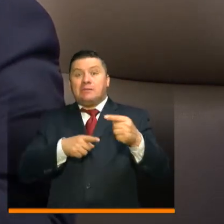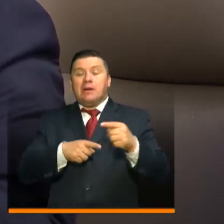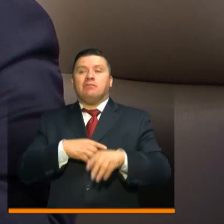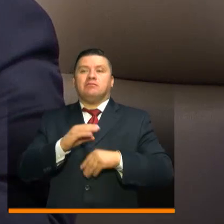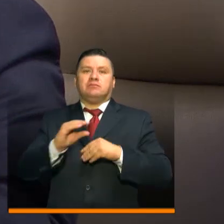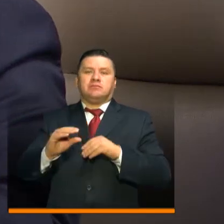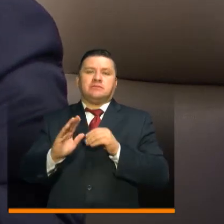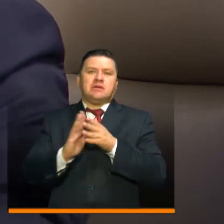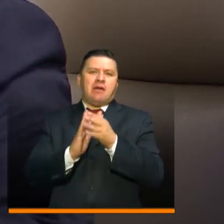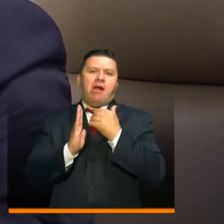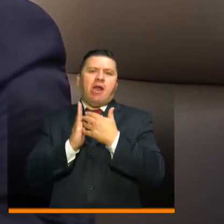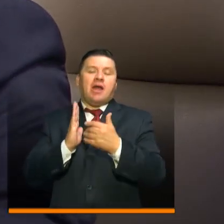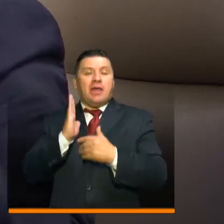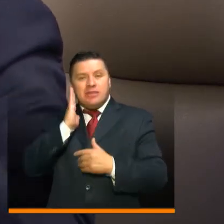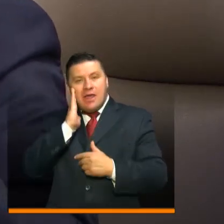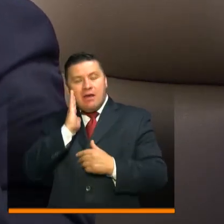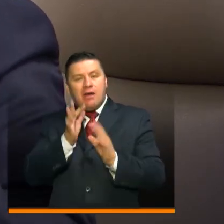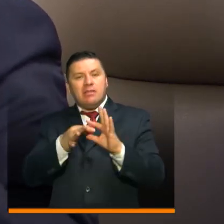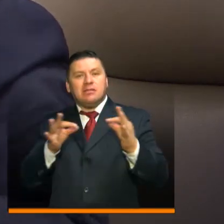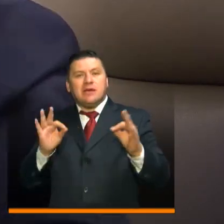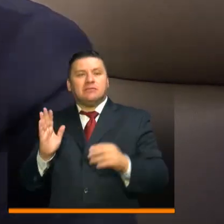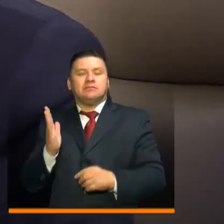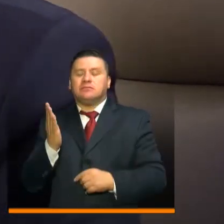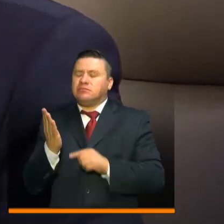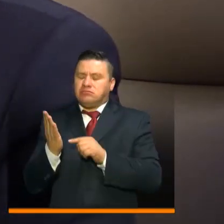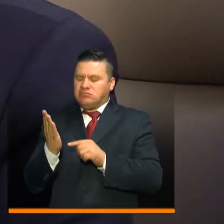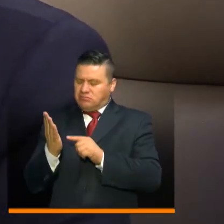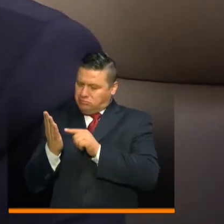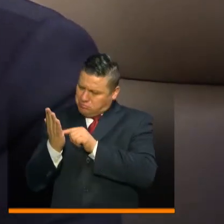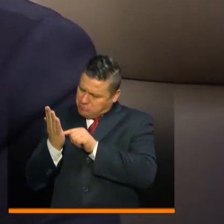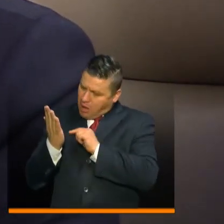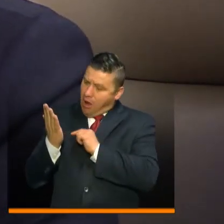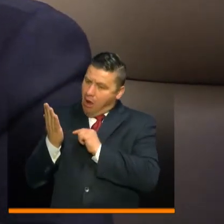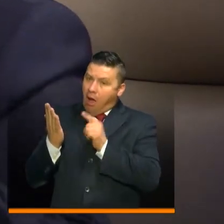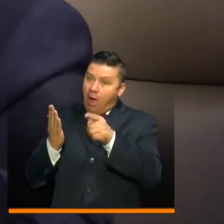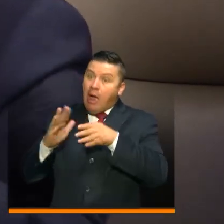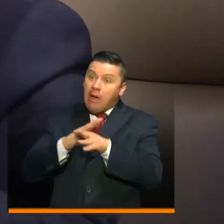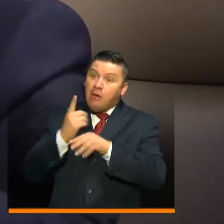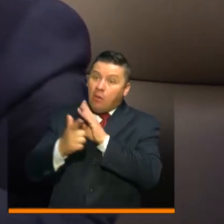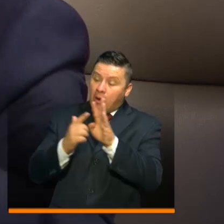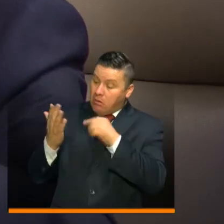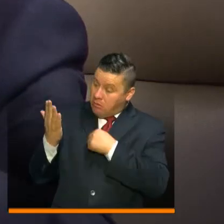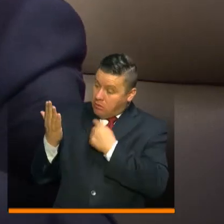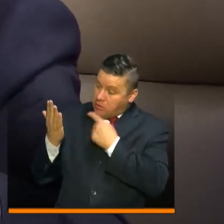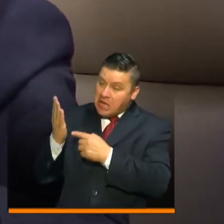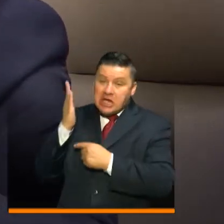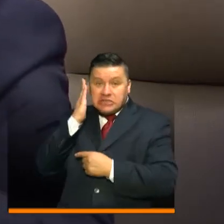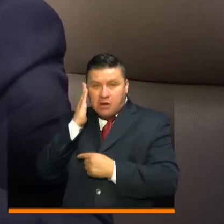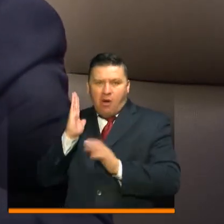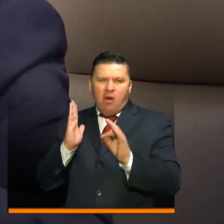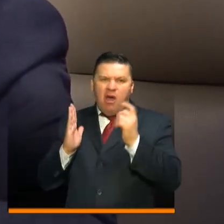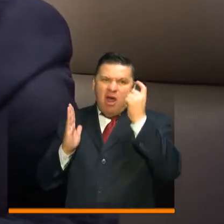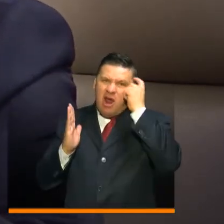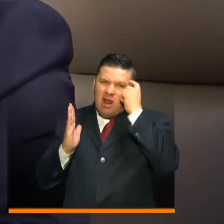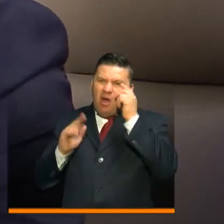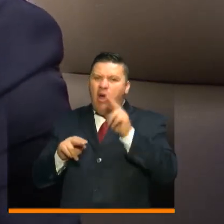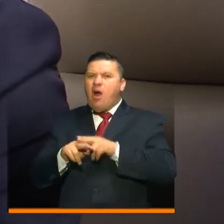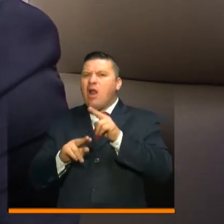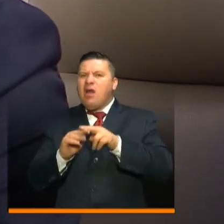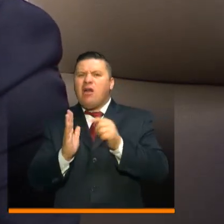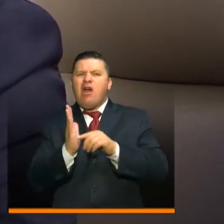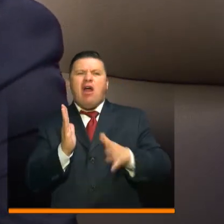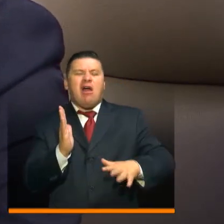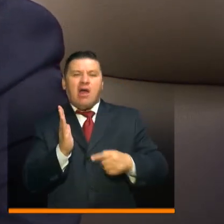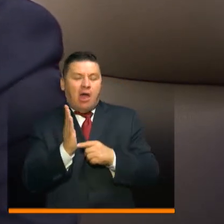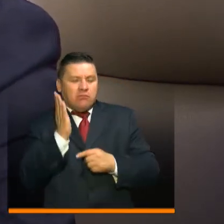recibirán un mensaje de texto en el celular. En ese mensaje de texto le dirán que entra a una página, puede ser en el celular inteligente o en el celular normal, y